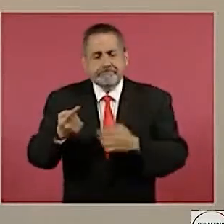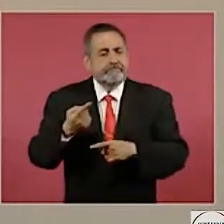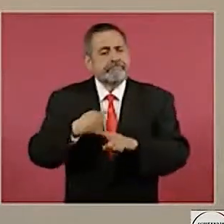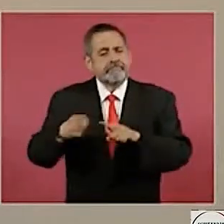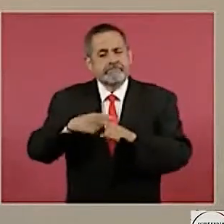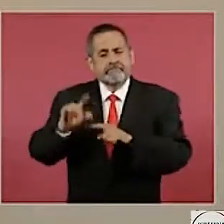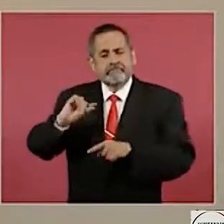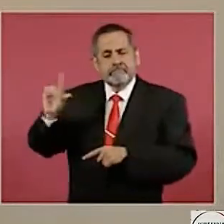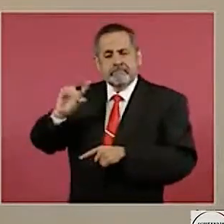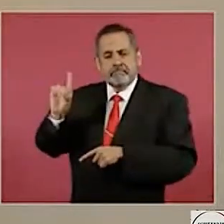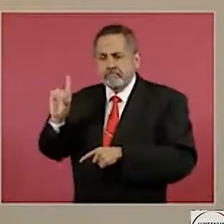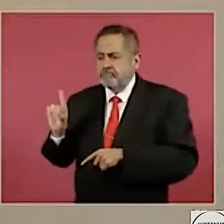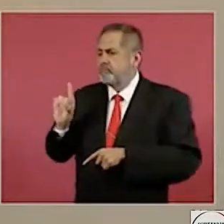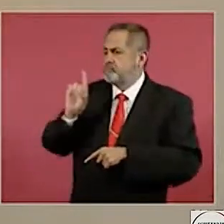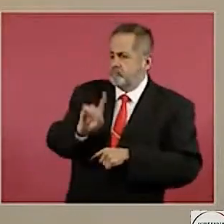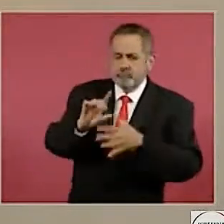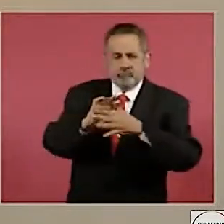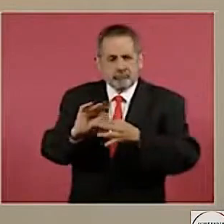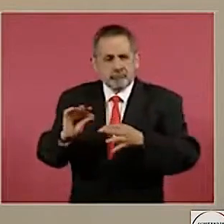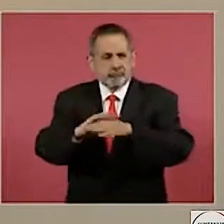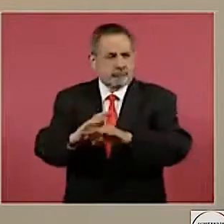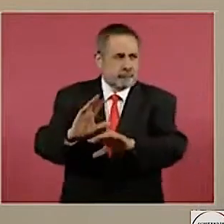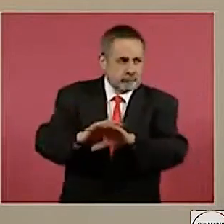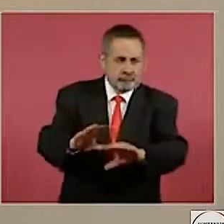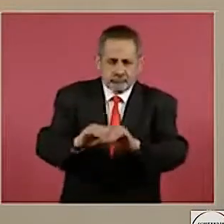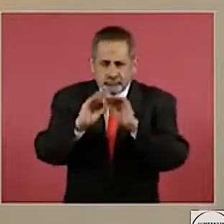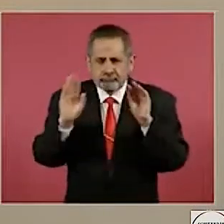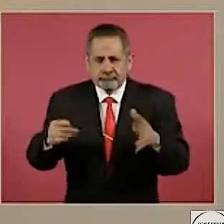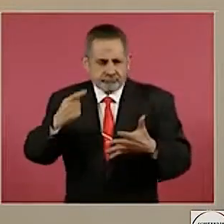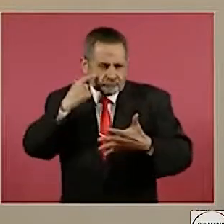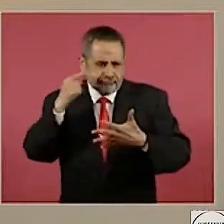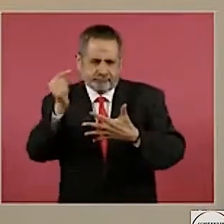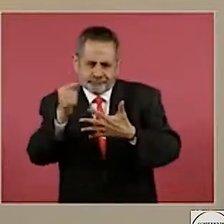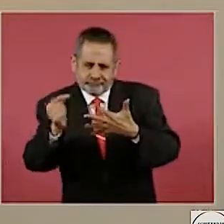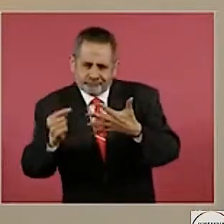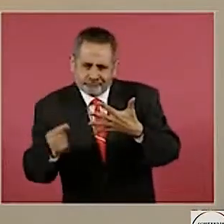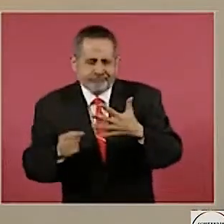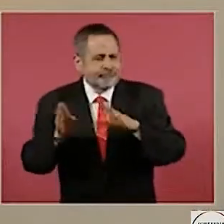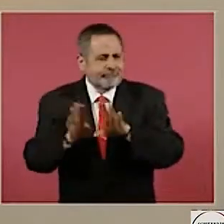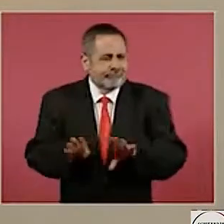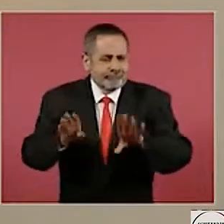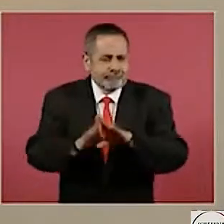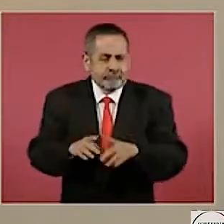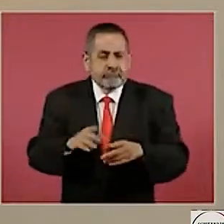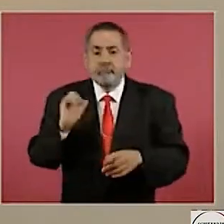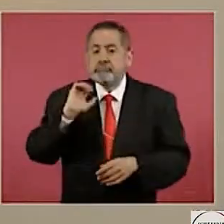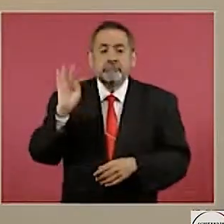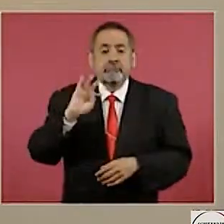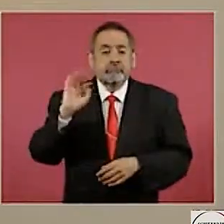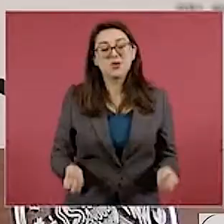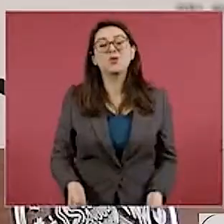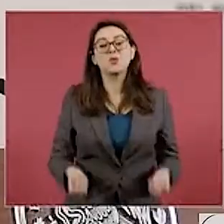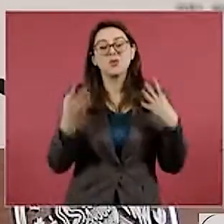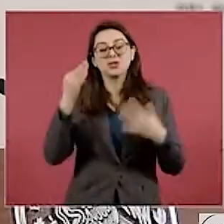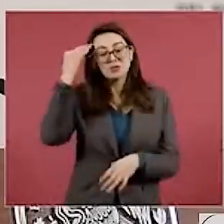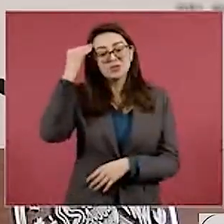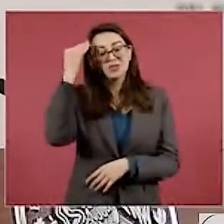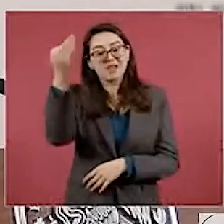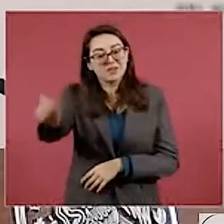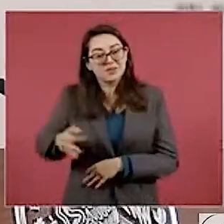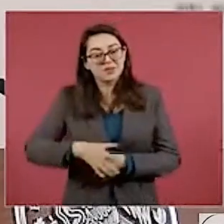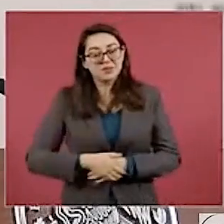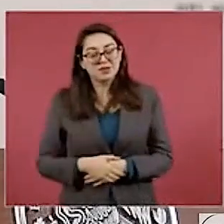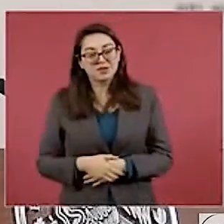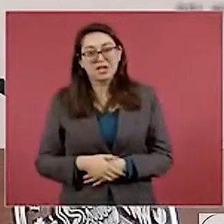trabajando en estas reformas para poder no solamente dar claridad, sino también responder a cualquier duda. Y todo